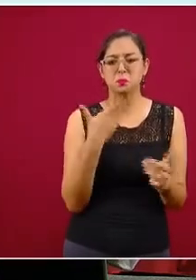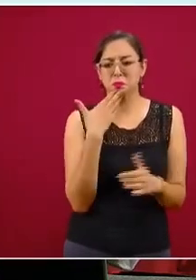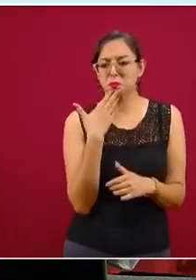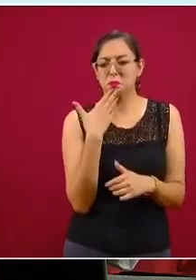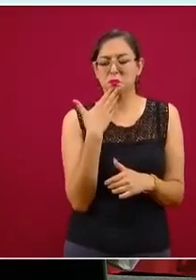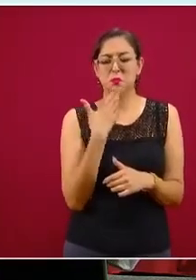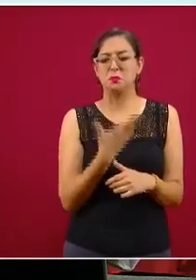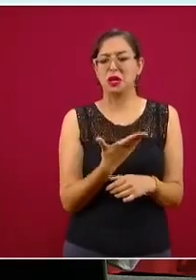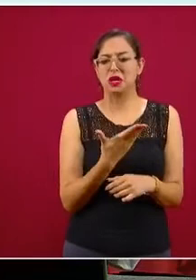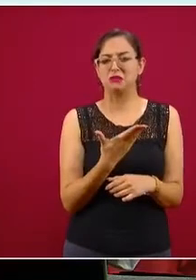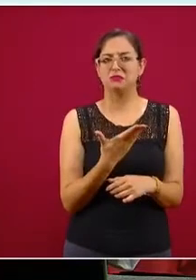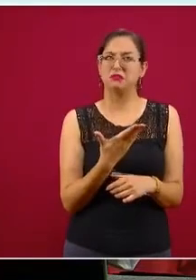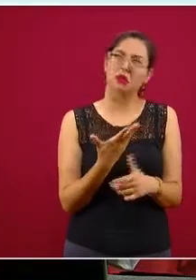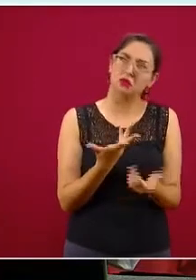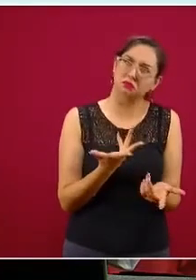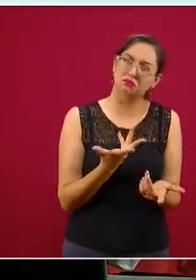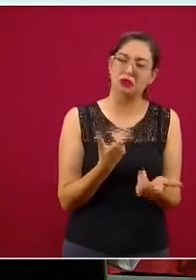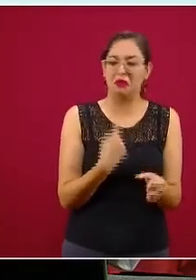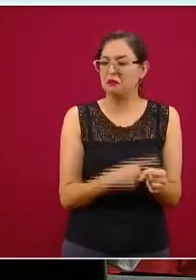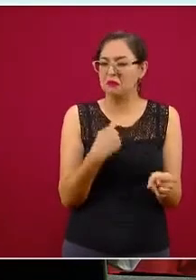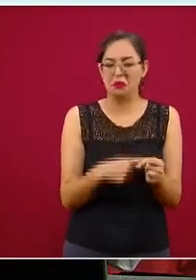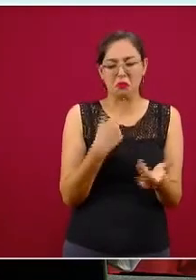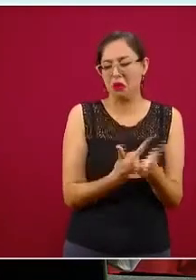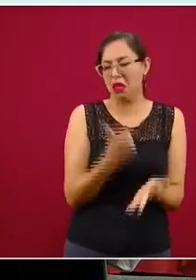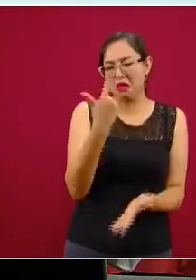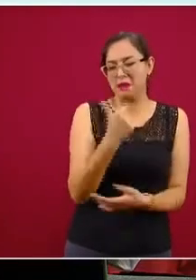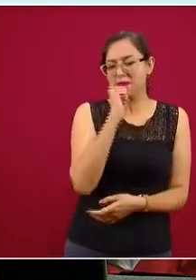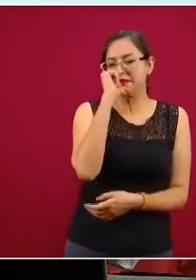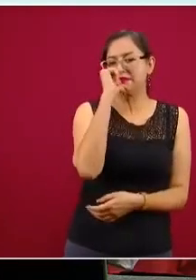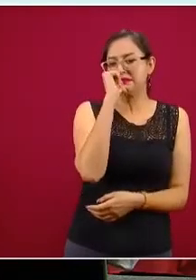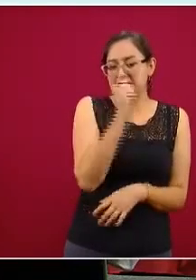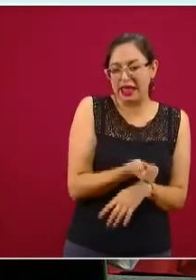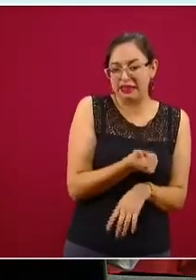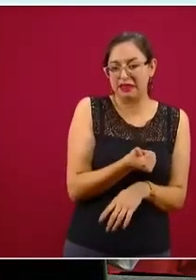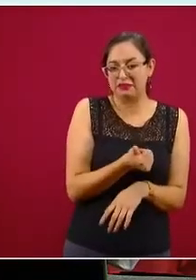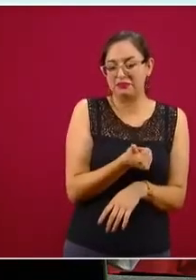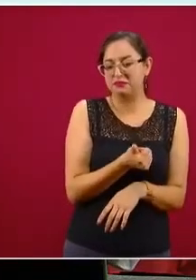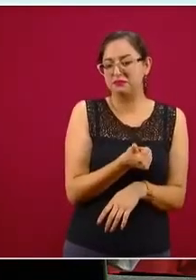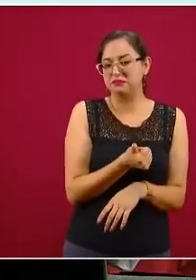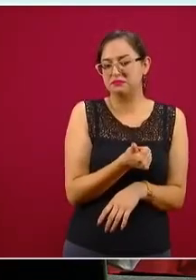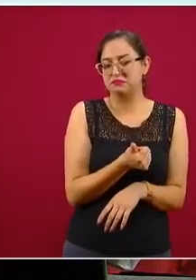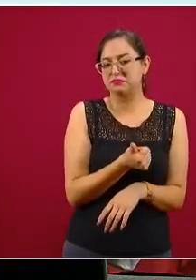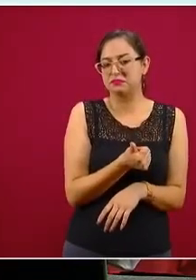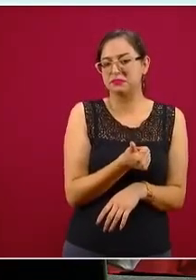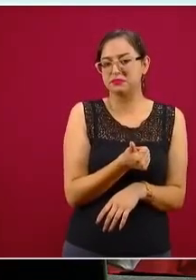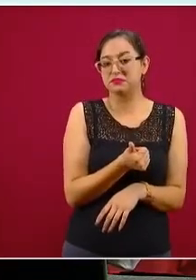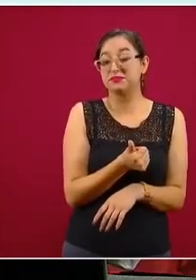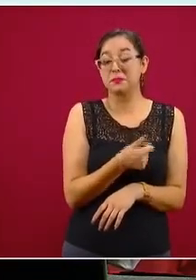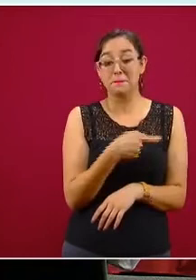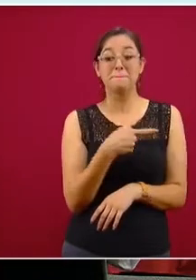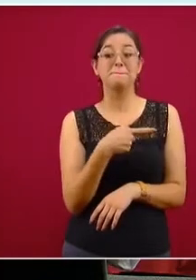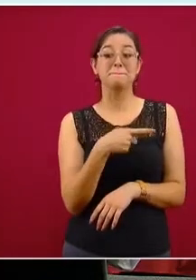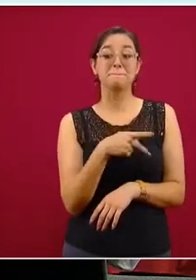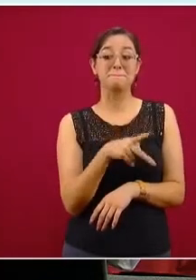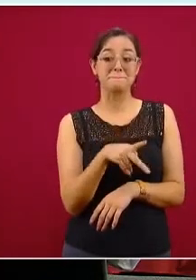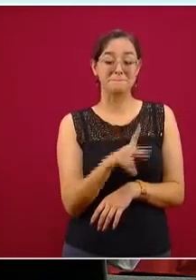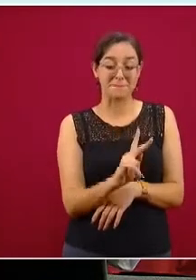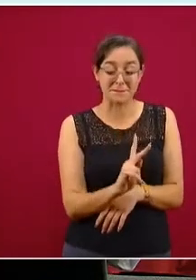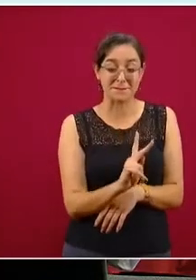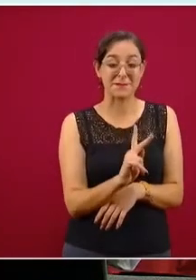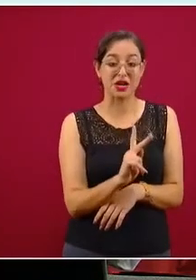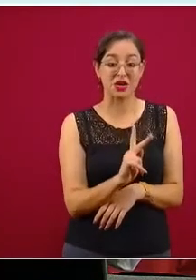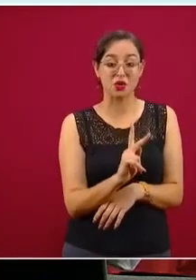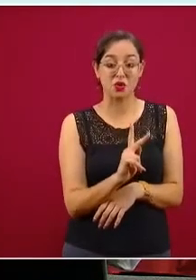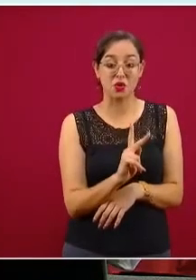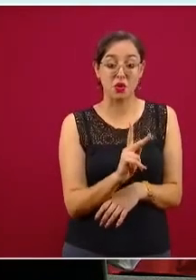no sé cuál sea el término más correcto, pero aún así no deja de preocuparnos que sí